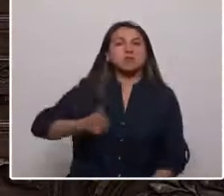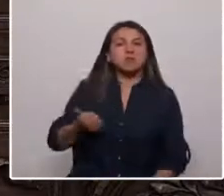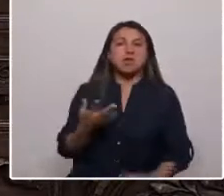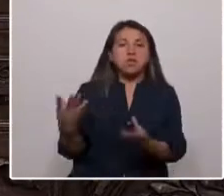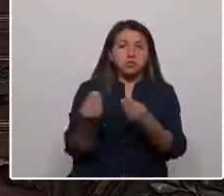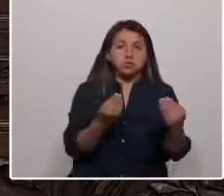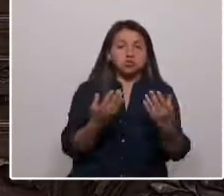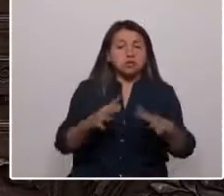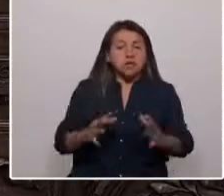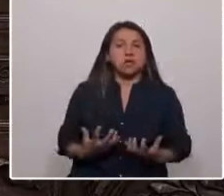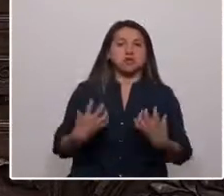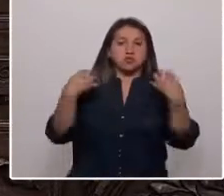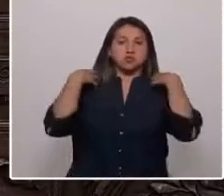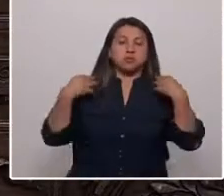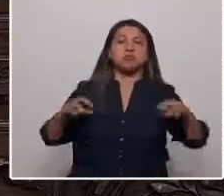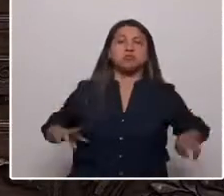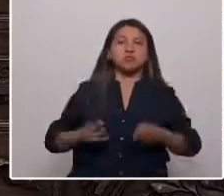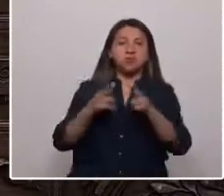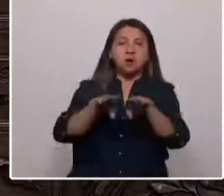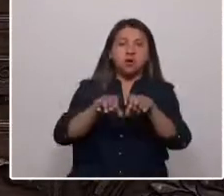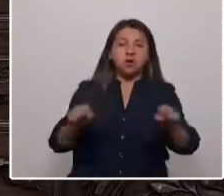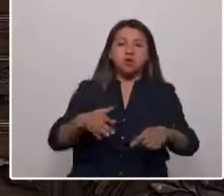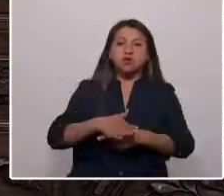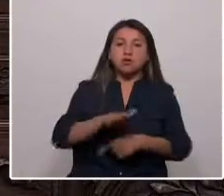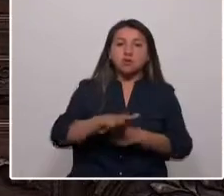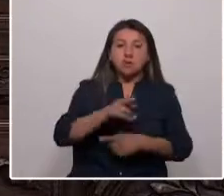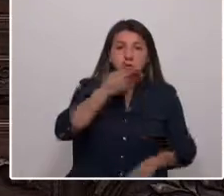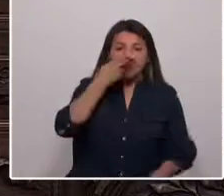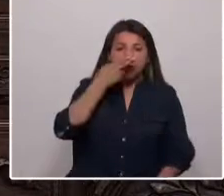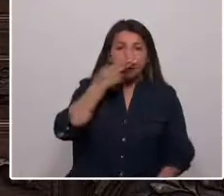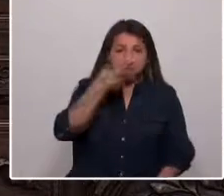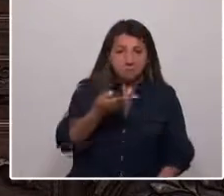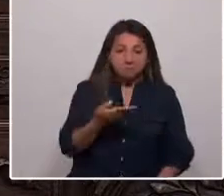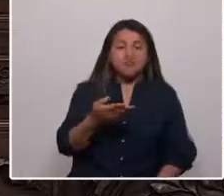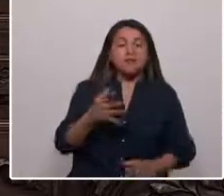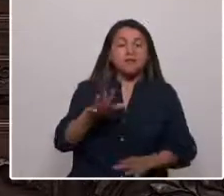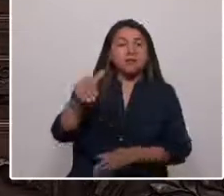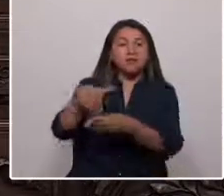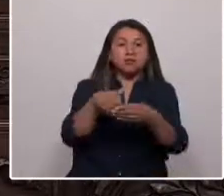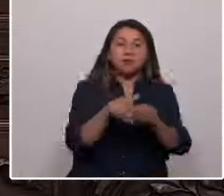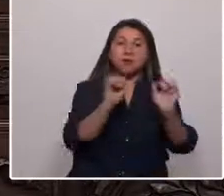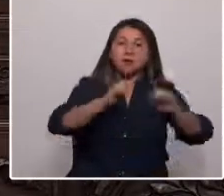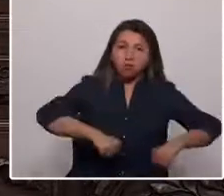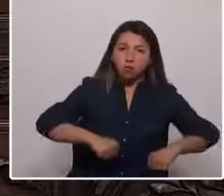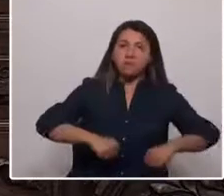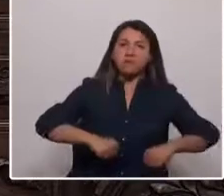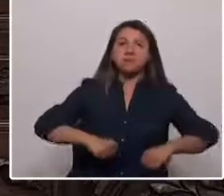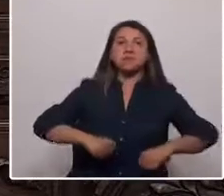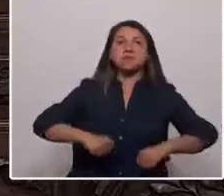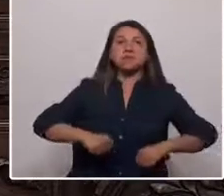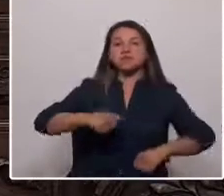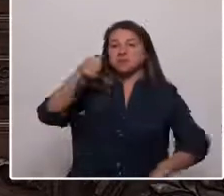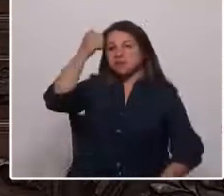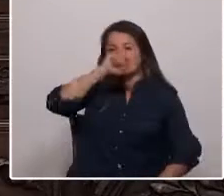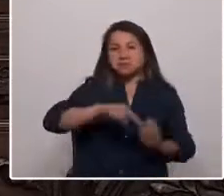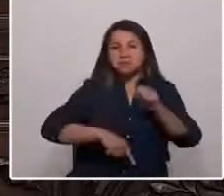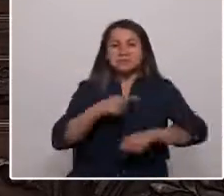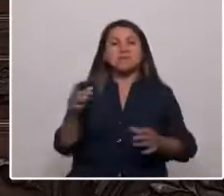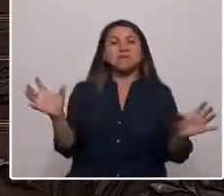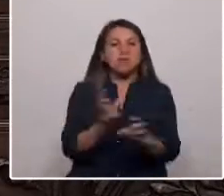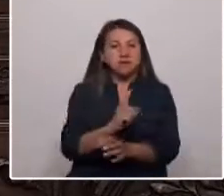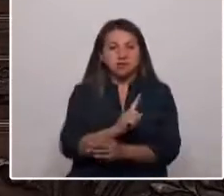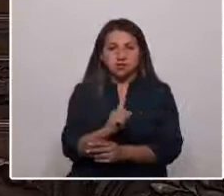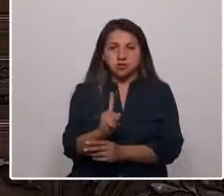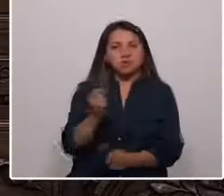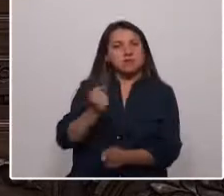asumimos cuando construimos el acuerdo del 15 de noviembre, cuando votamos a prueba, cuando condenamos la violencia y trabajamos